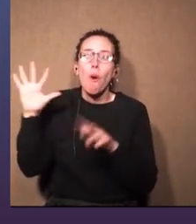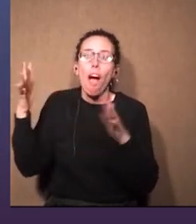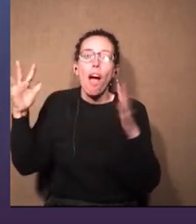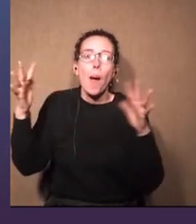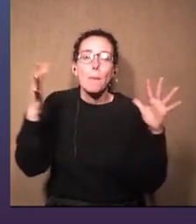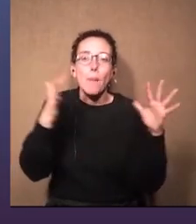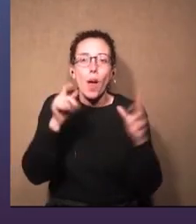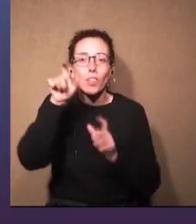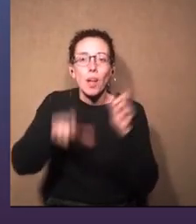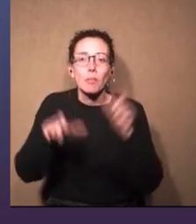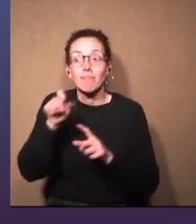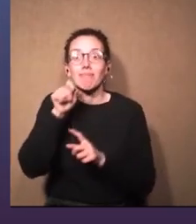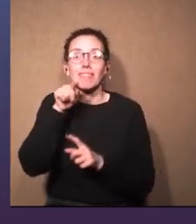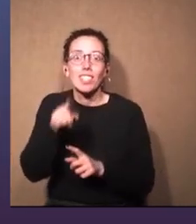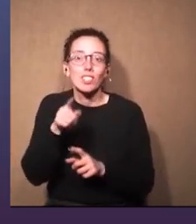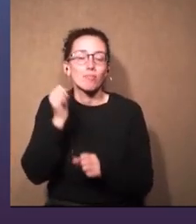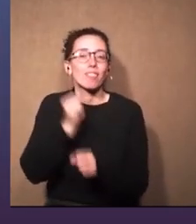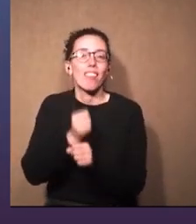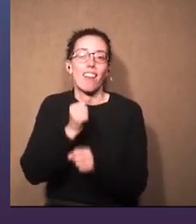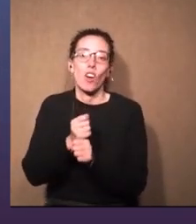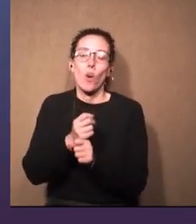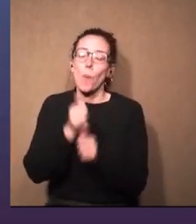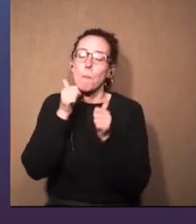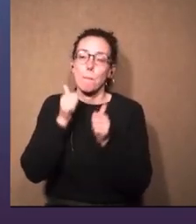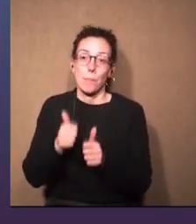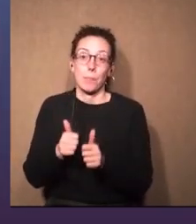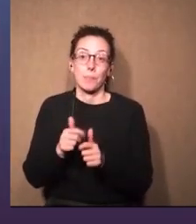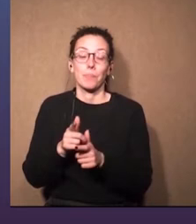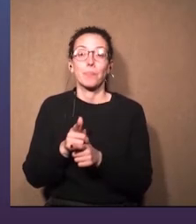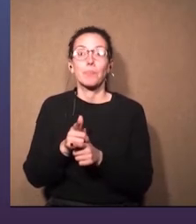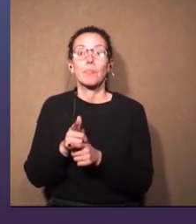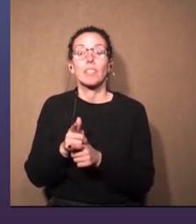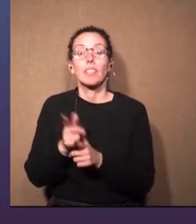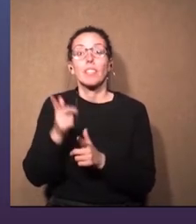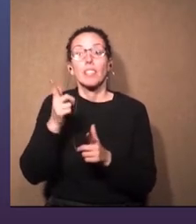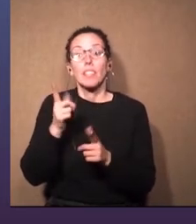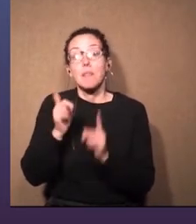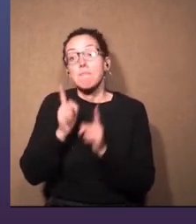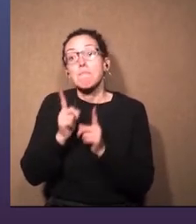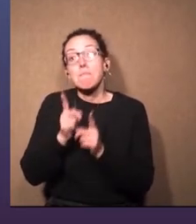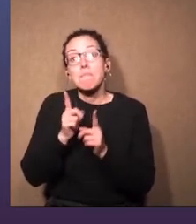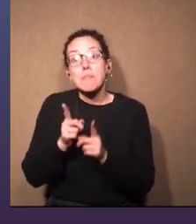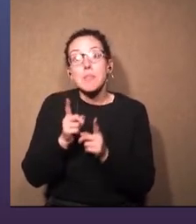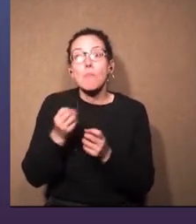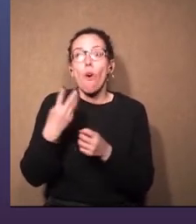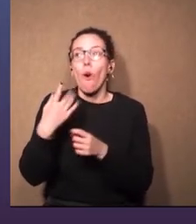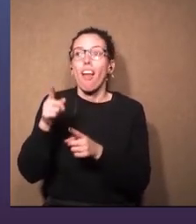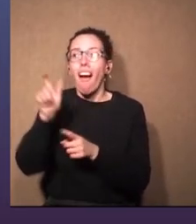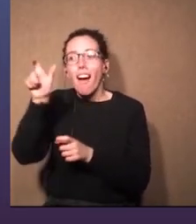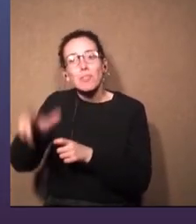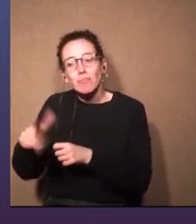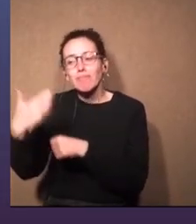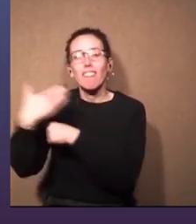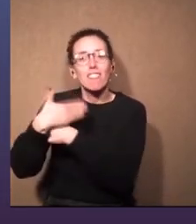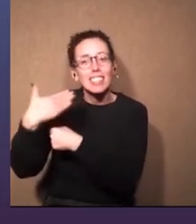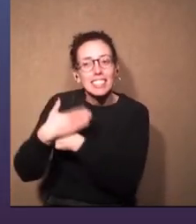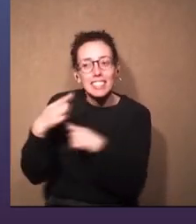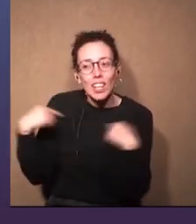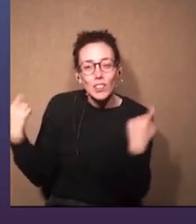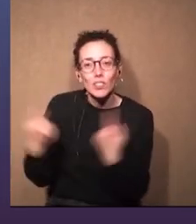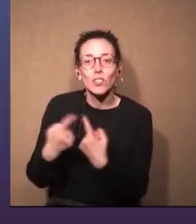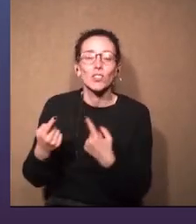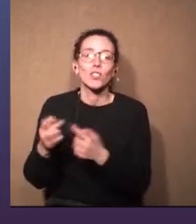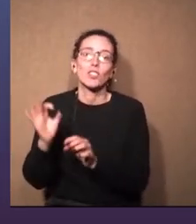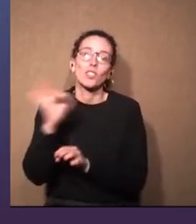público y eso significa que nuestro trabajo fue muy bien hecho, así como cuando recibimos las felicitaciones